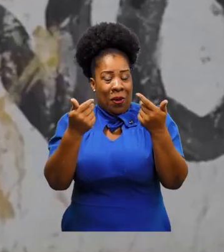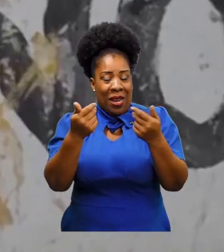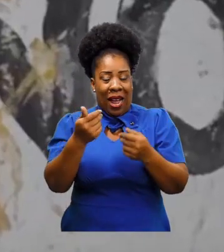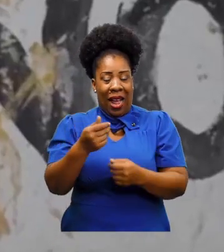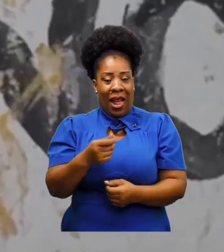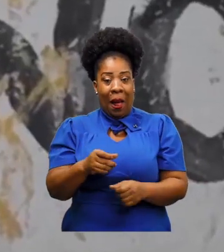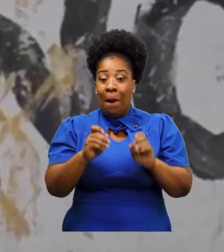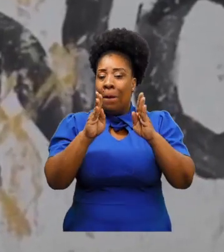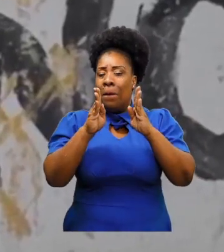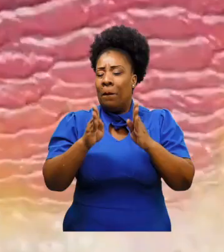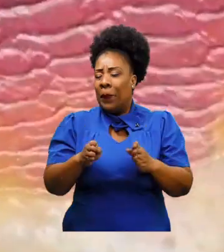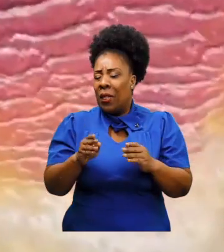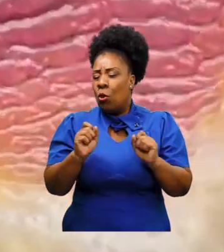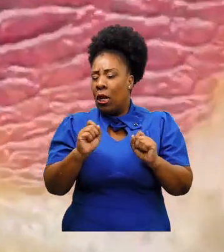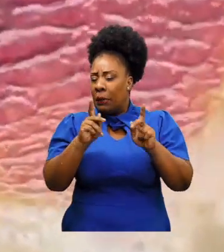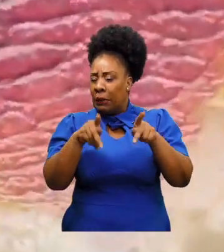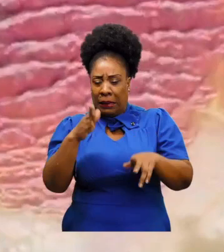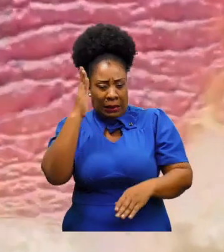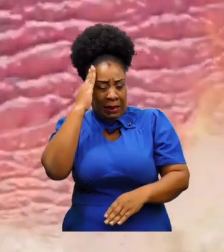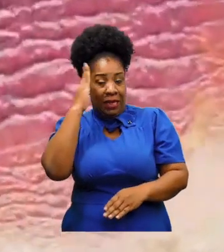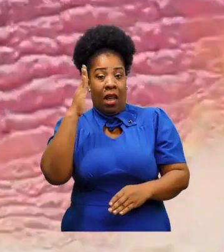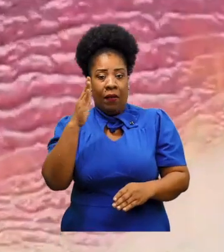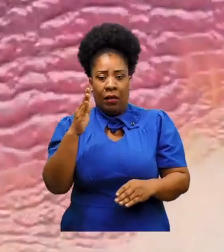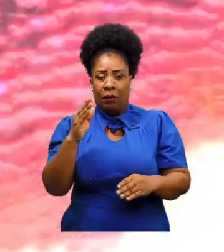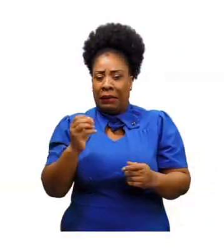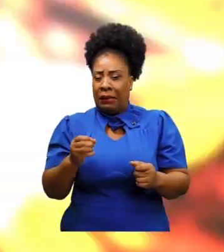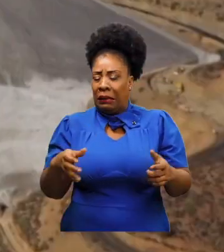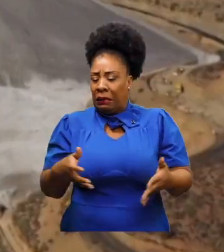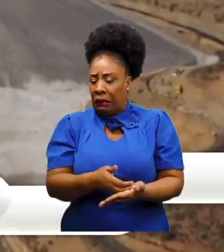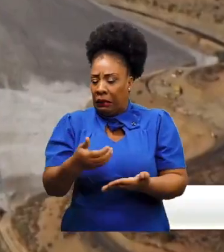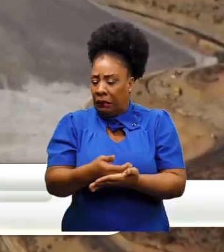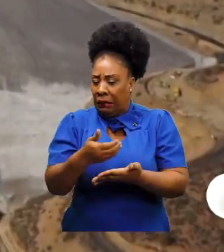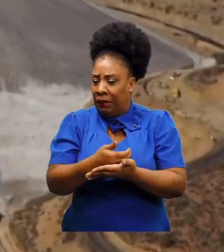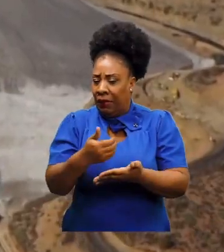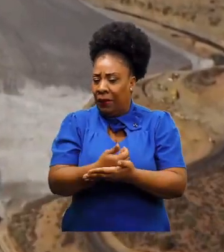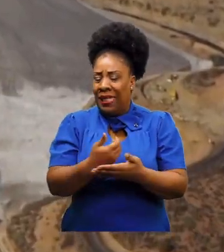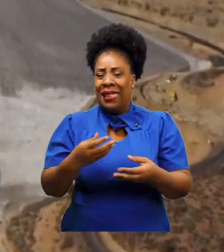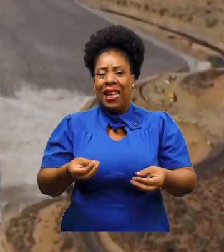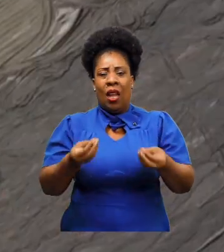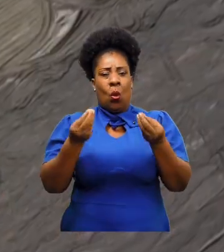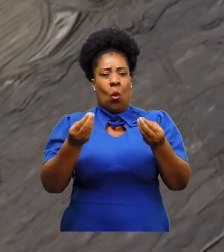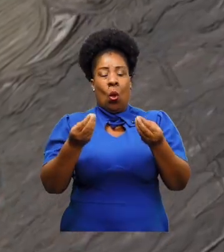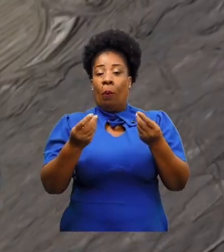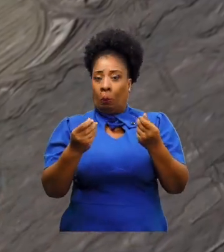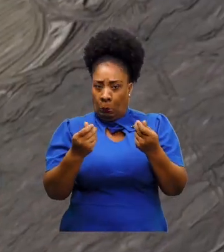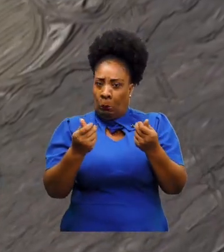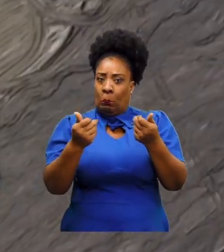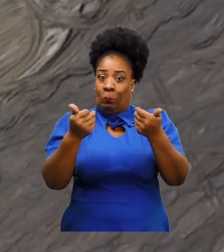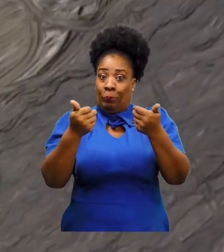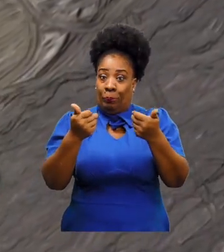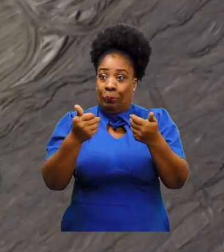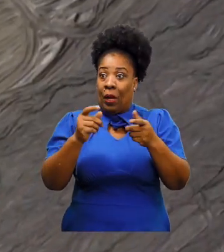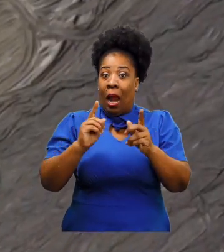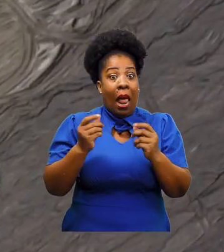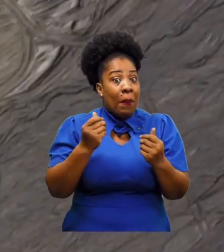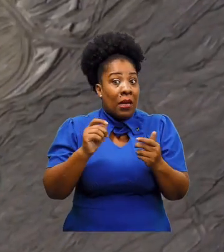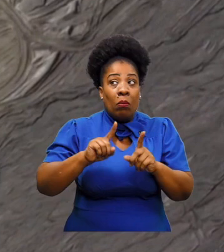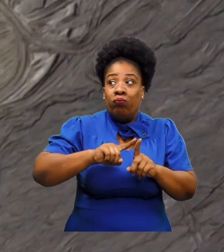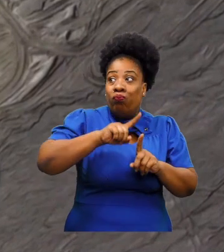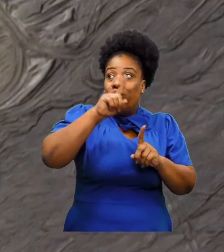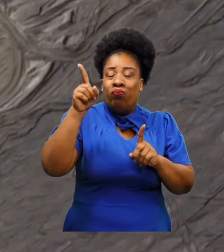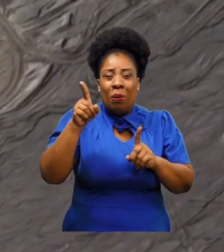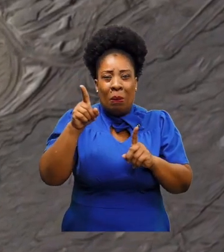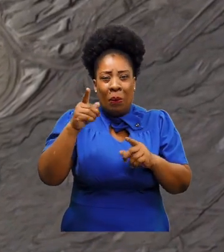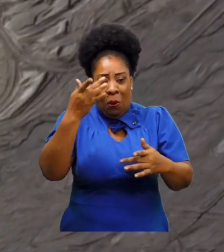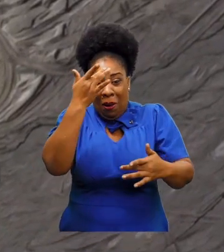según especialistas, ha causado mucho daño a su paso. La minería tiene muchísimas, como se dice en economía, externalidades negativas,